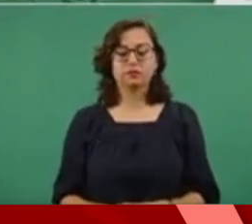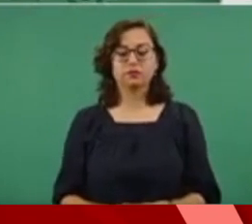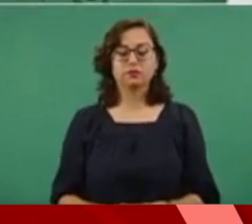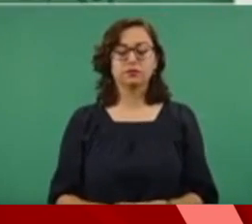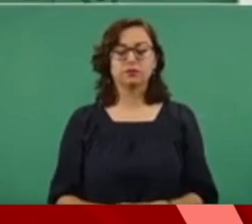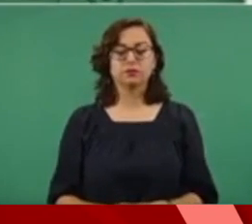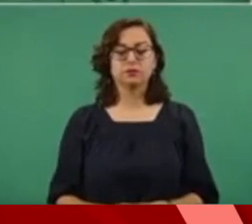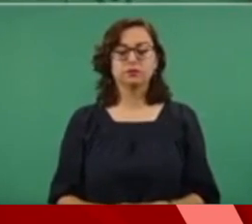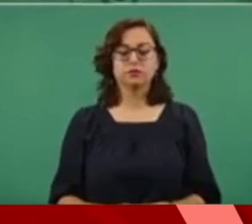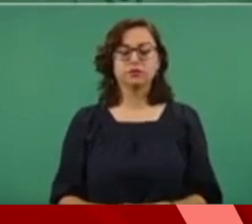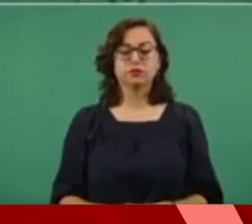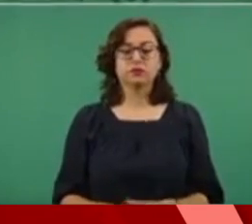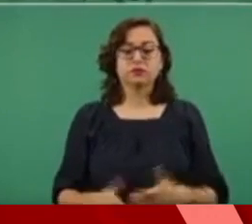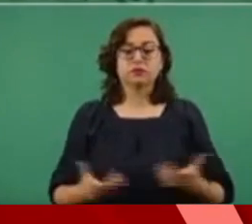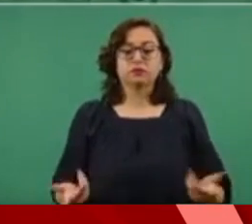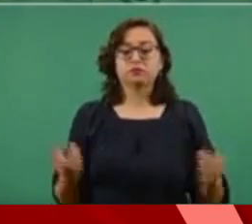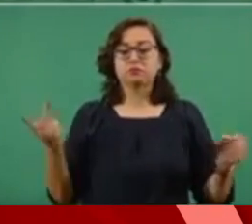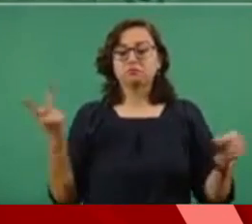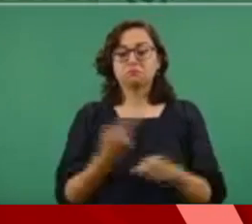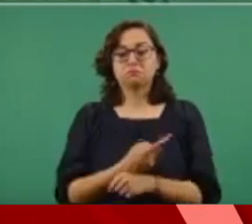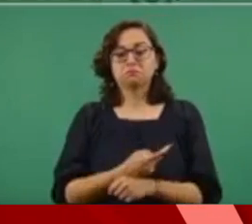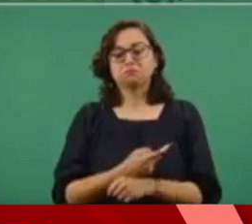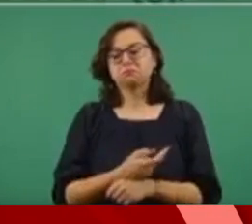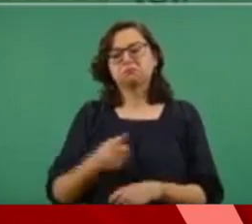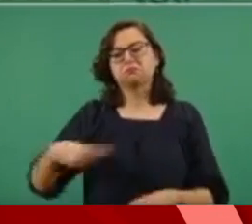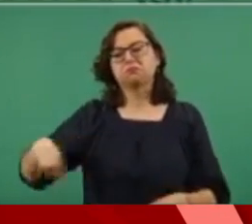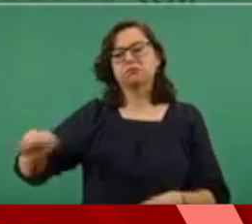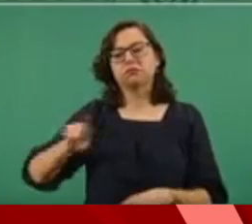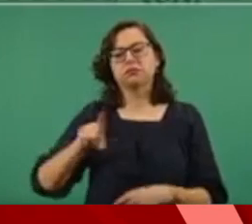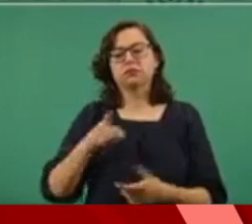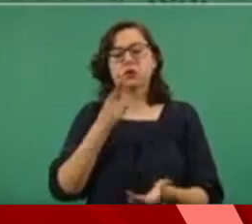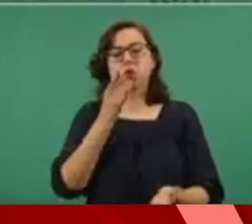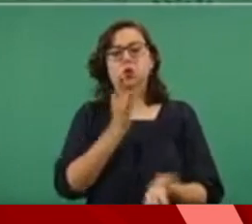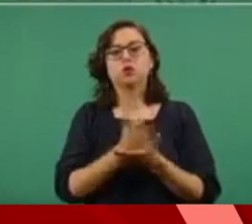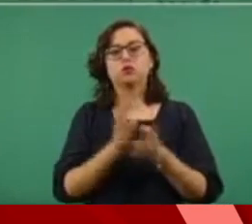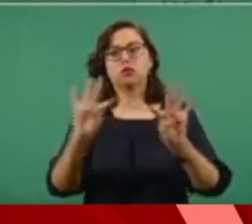actitudes publicitarias, muy